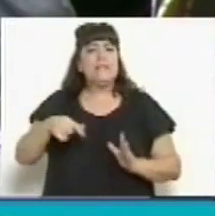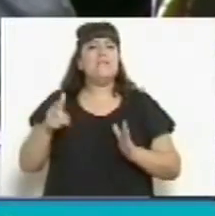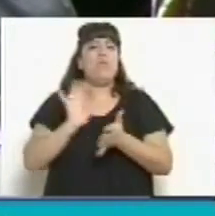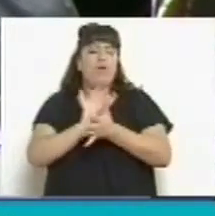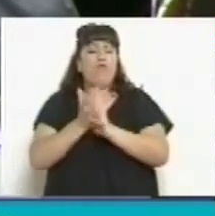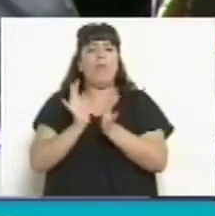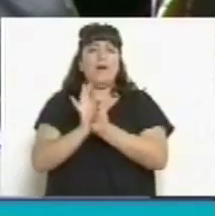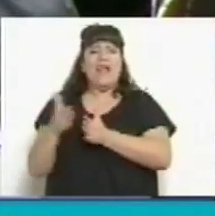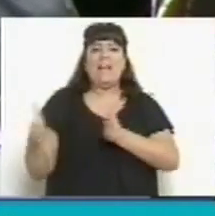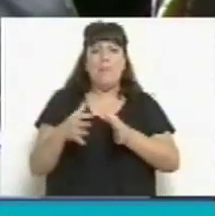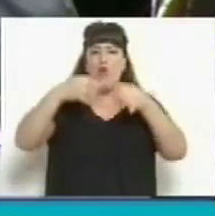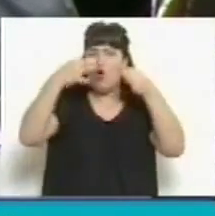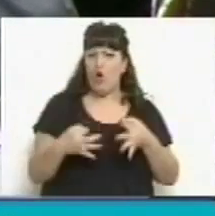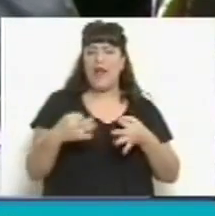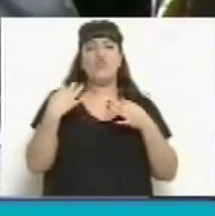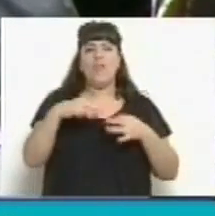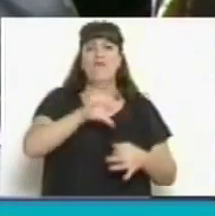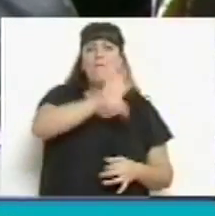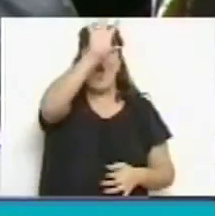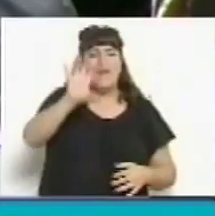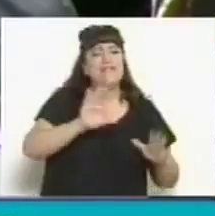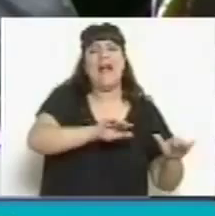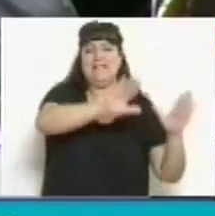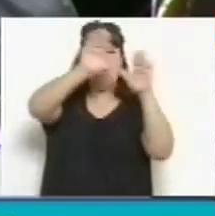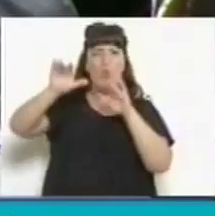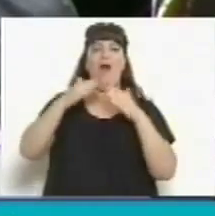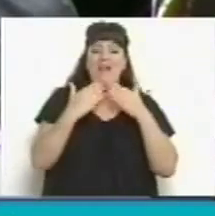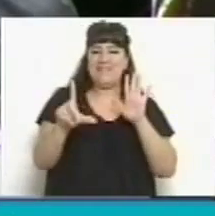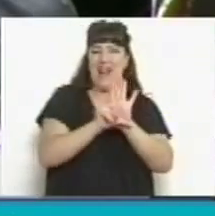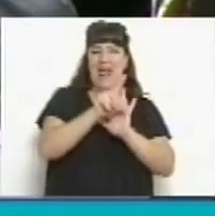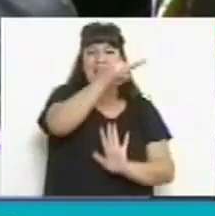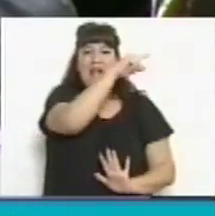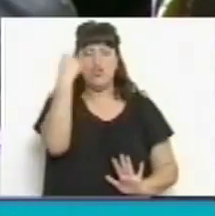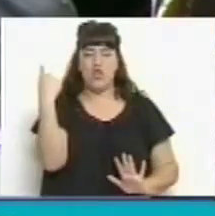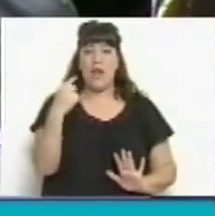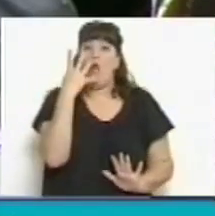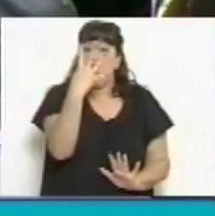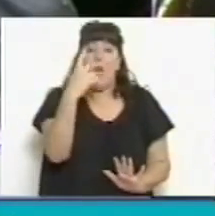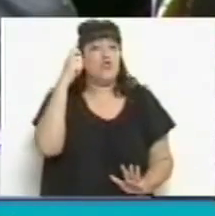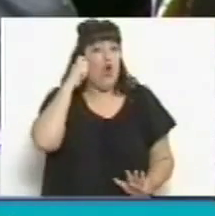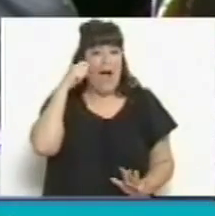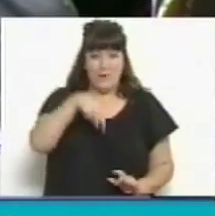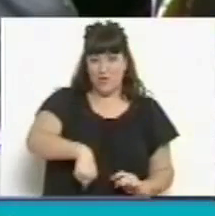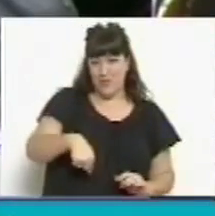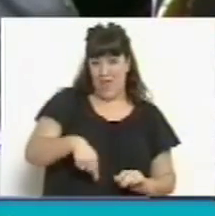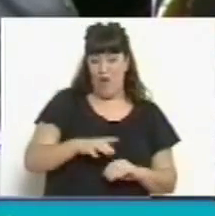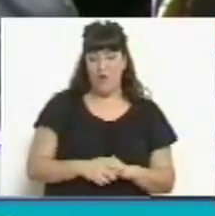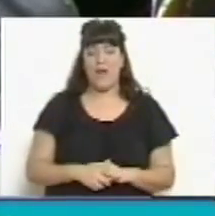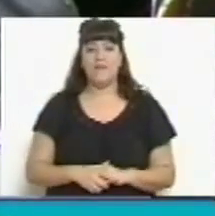que es equiparar a todas las provincias en la unidad de 4 años que tienen apenas hoy